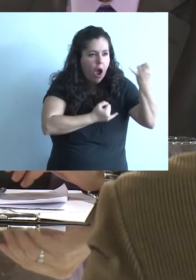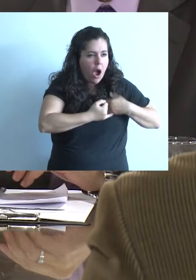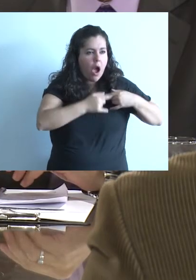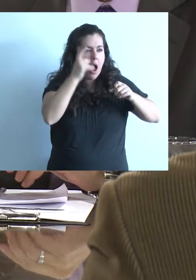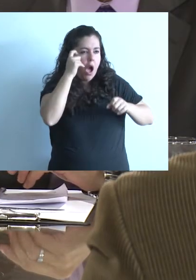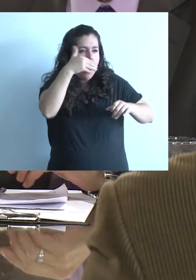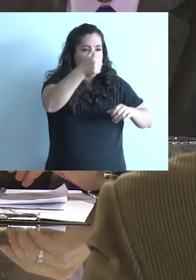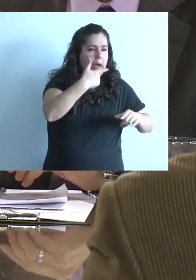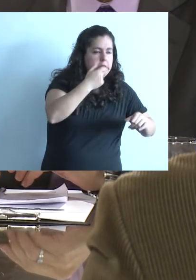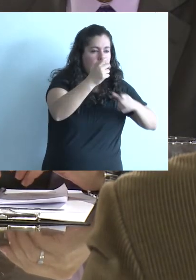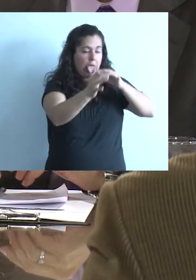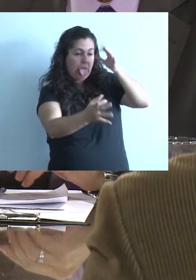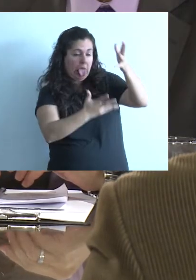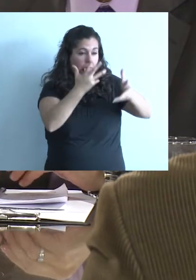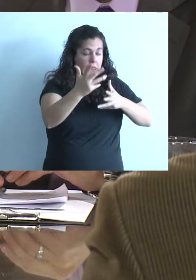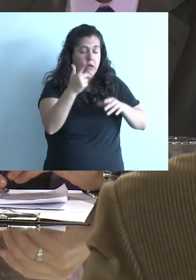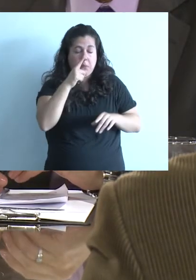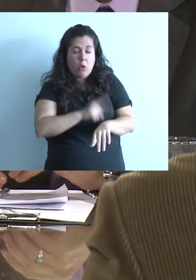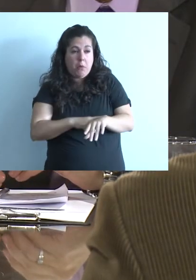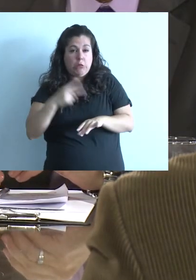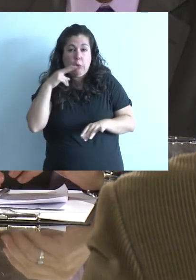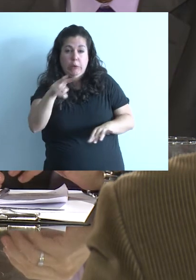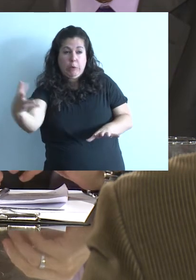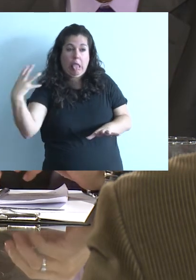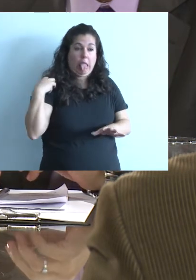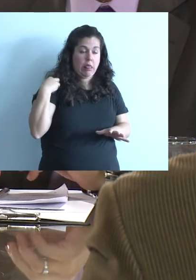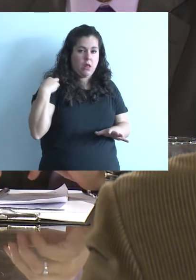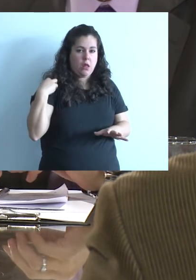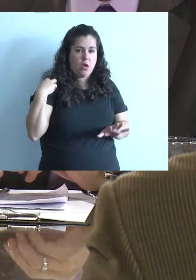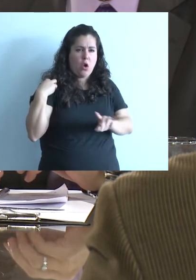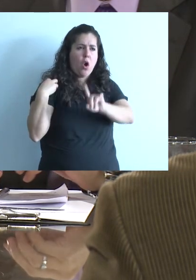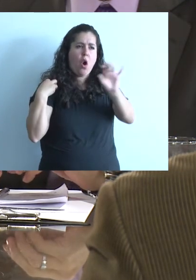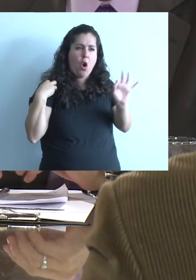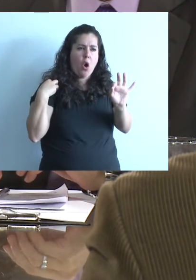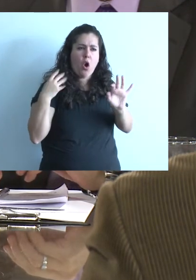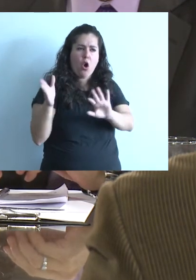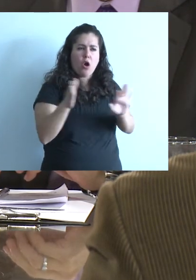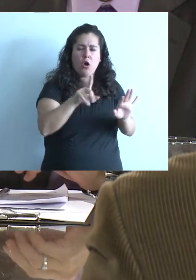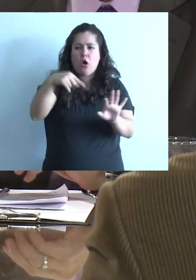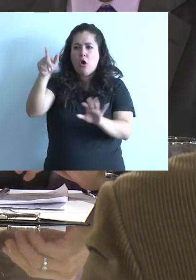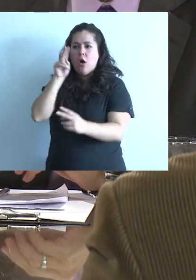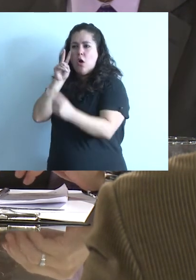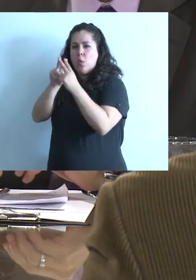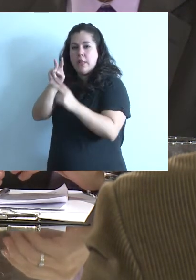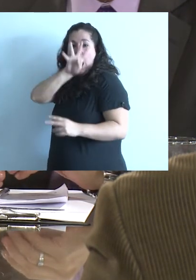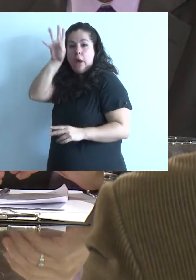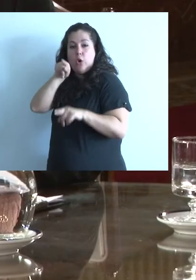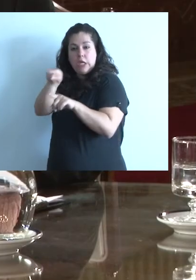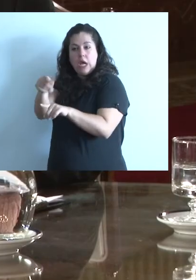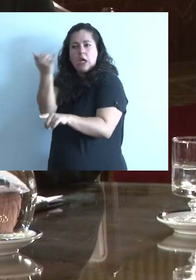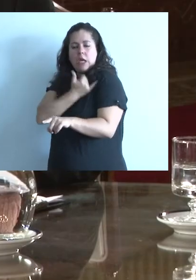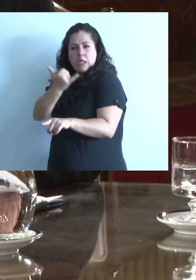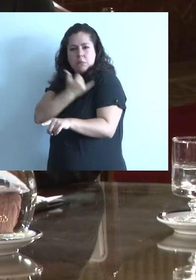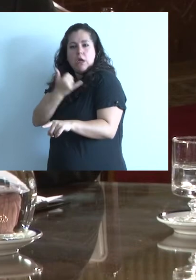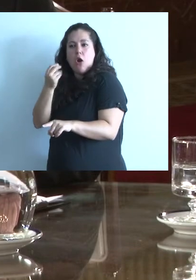mientras te picas la jerarate, morís de hambre y te largás a llorar porque no sabés dónde estás. O con el conocimiento de un tupi guarani que te va a decir cómo